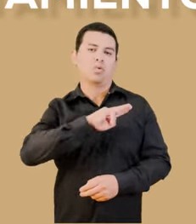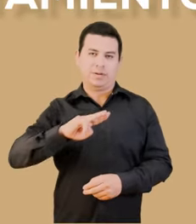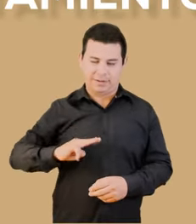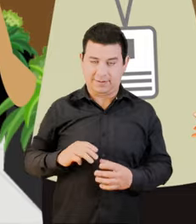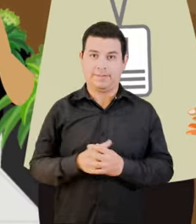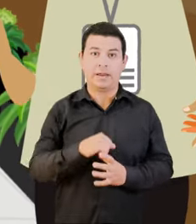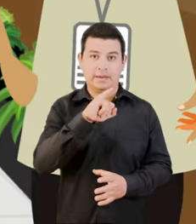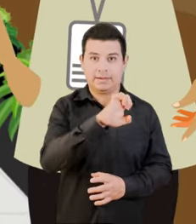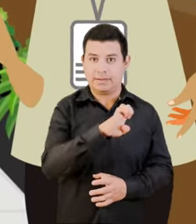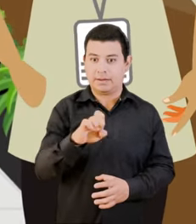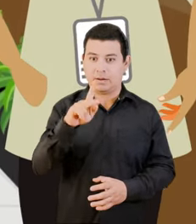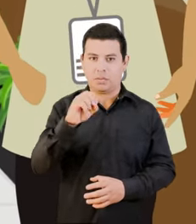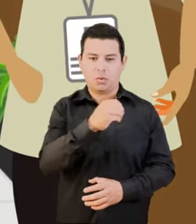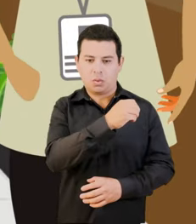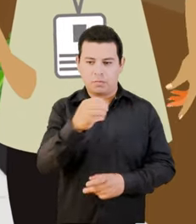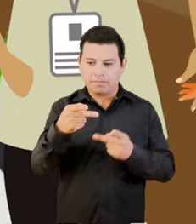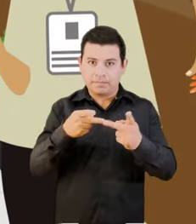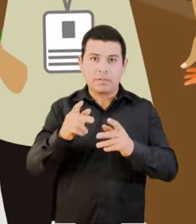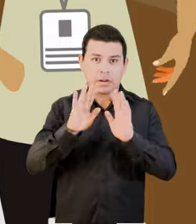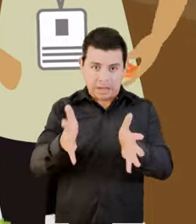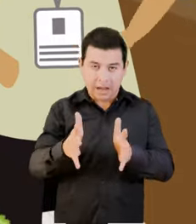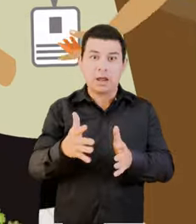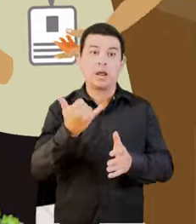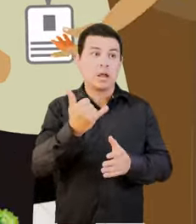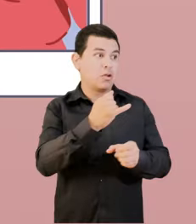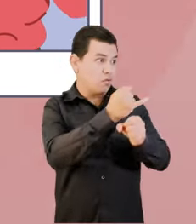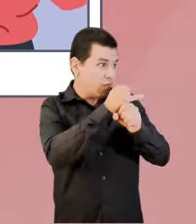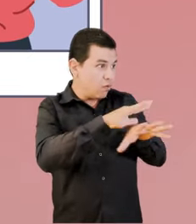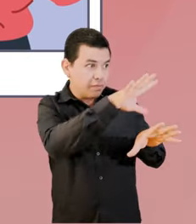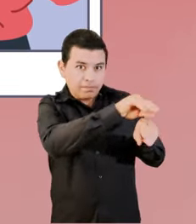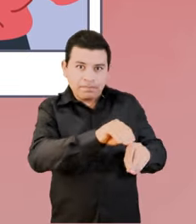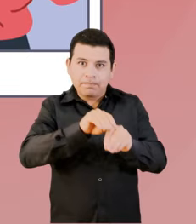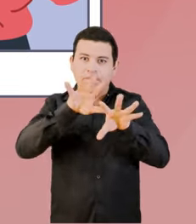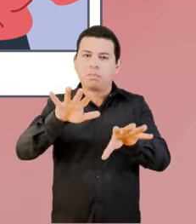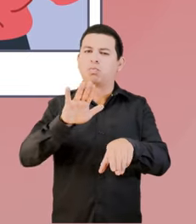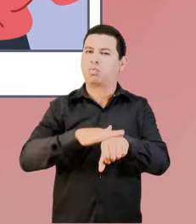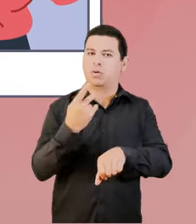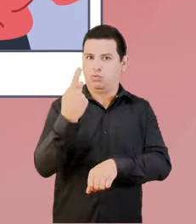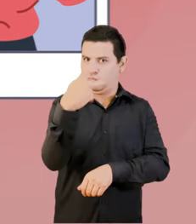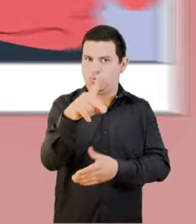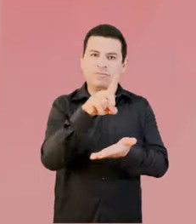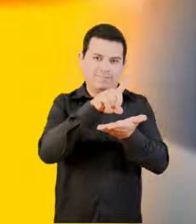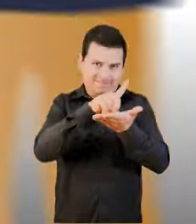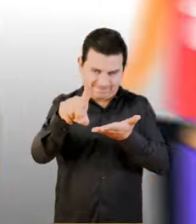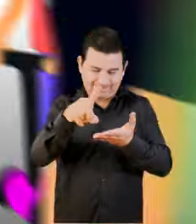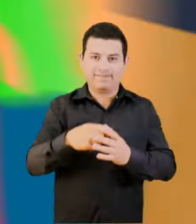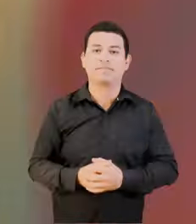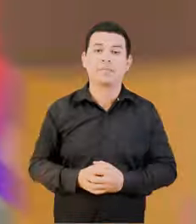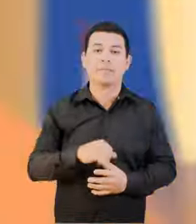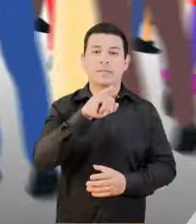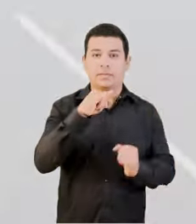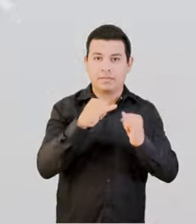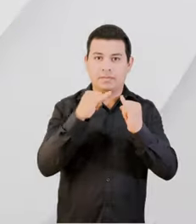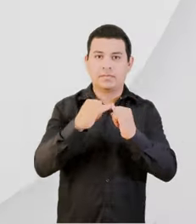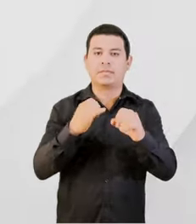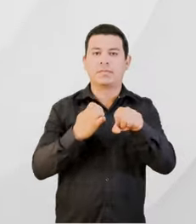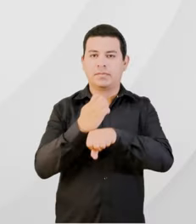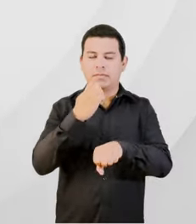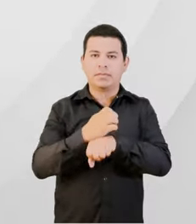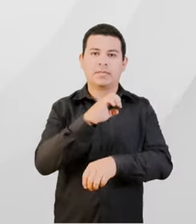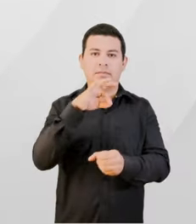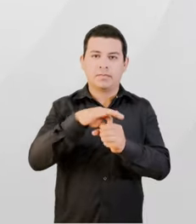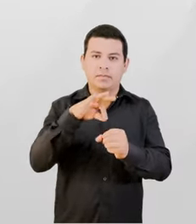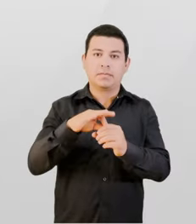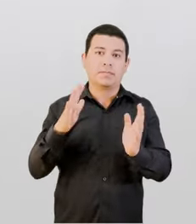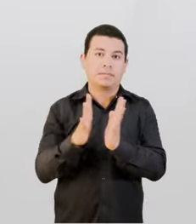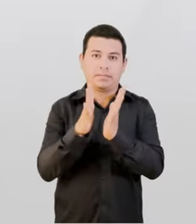ayuntamientos. El IEPCO avanza en la organización de las elecciones y te informaremos de su desarrollo porque ese es tu derecho. Instituto Estatal